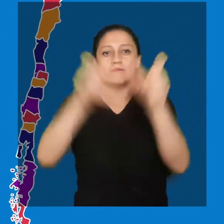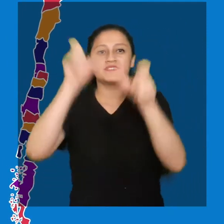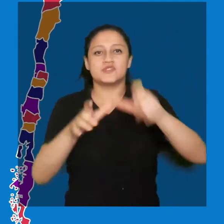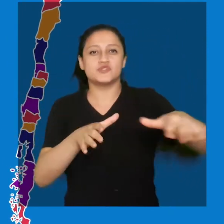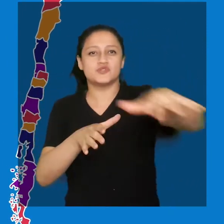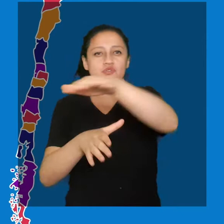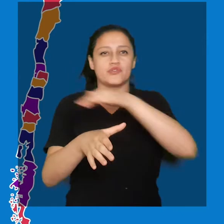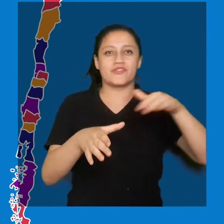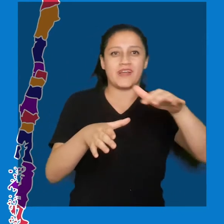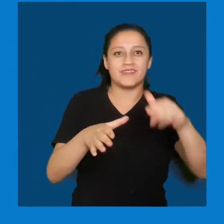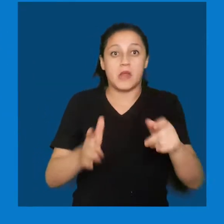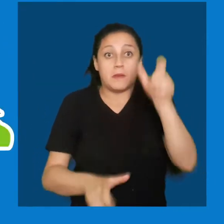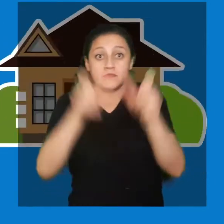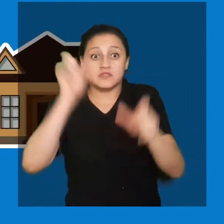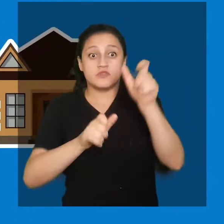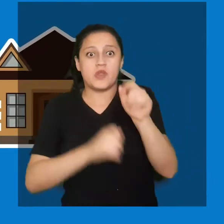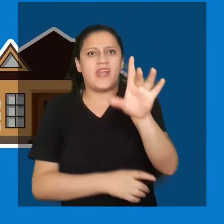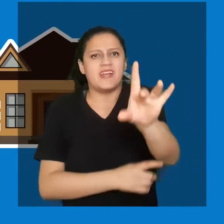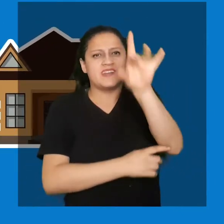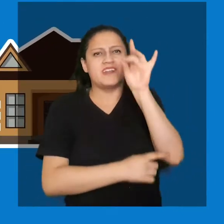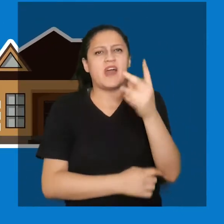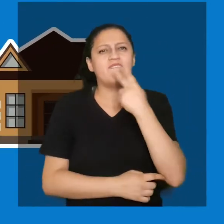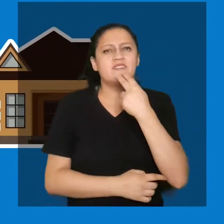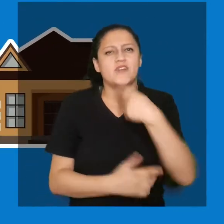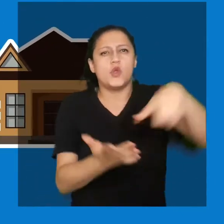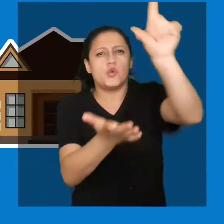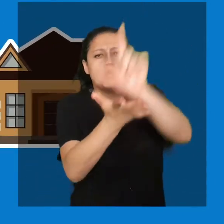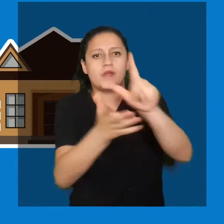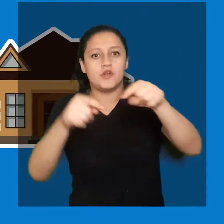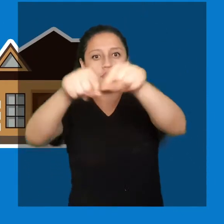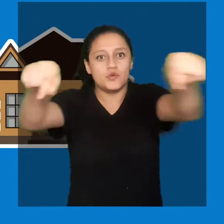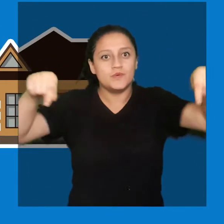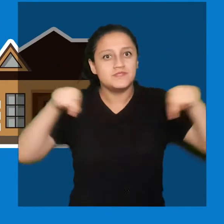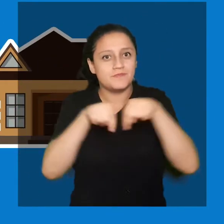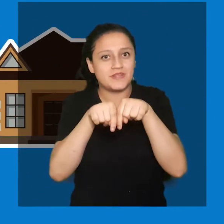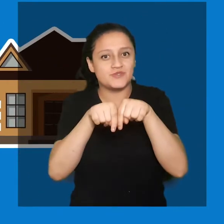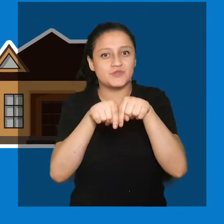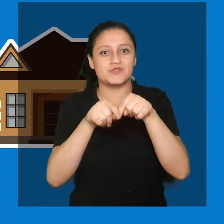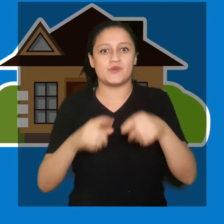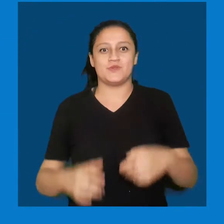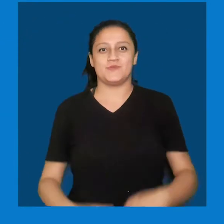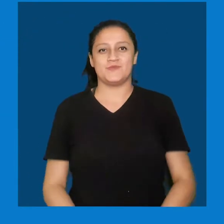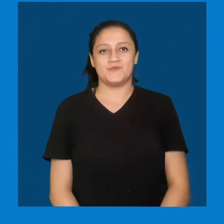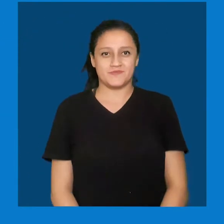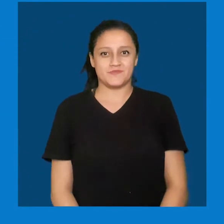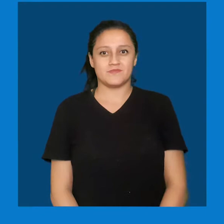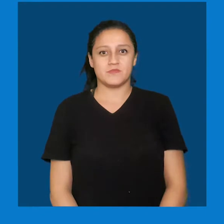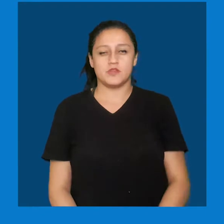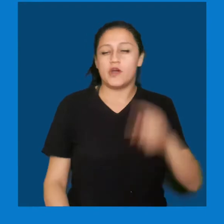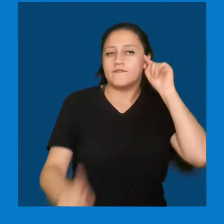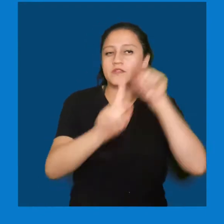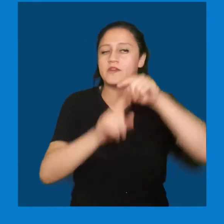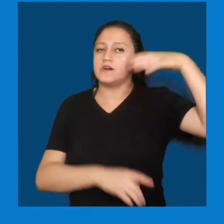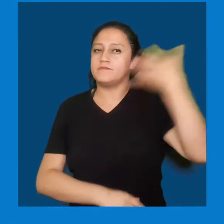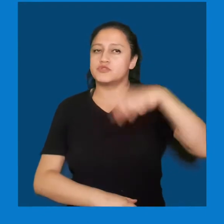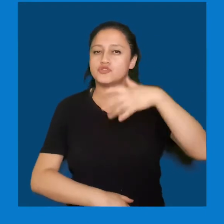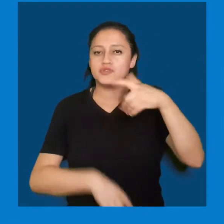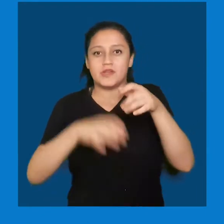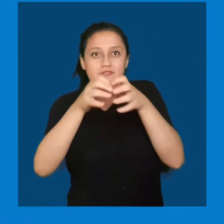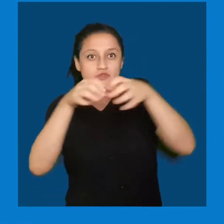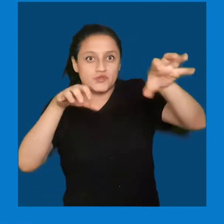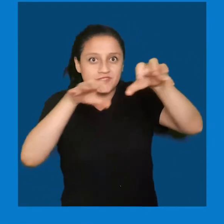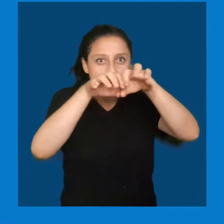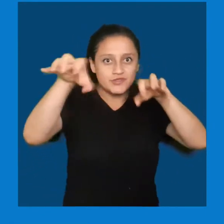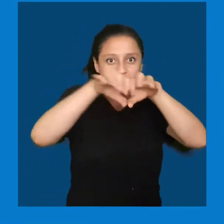ecológica de la sociedad, es decir, de cómo decidimos vivir en y con el espacio. Su objetivo principal es